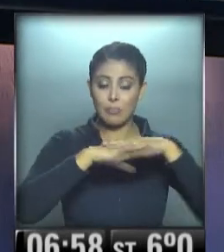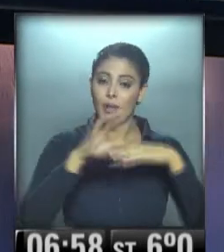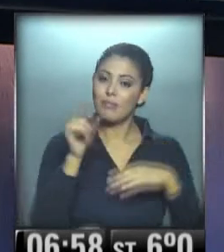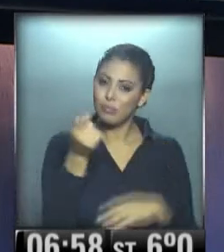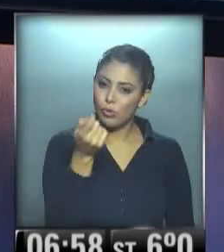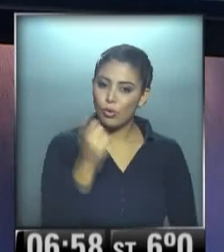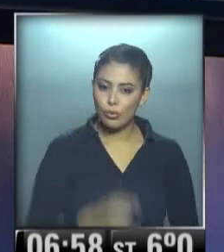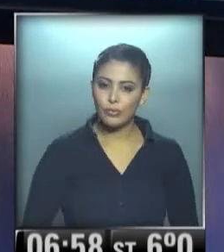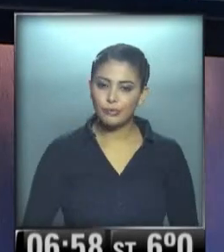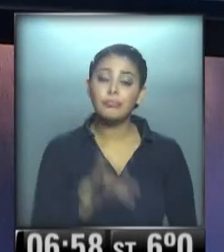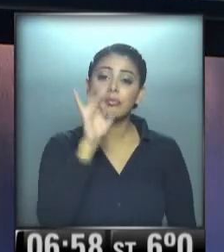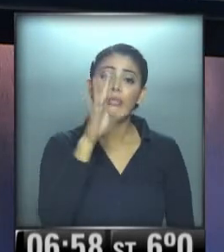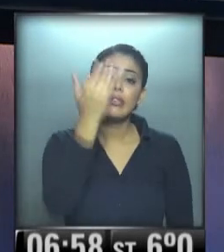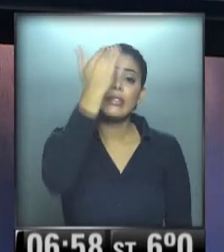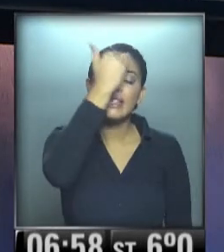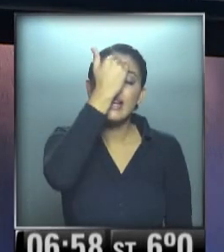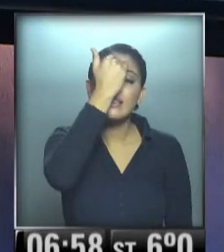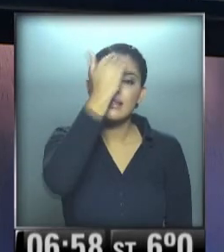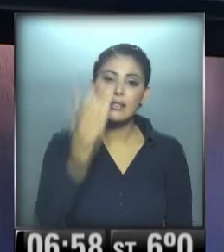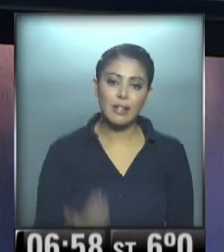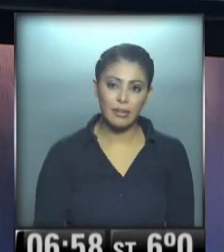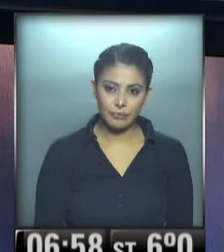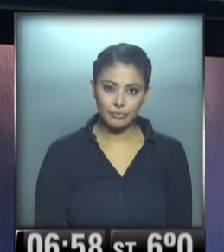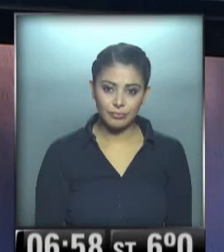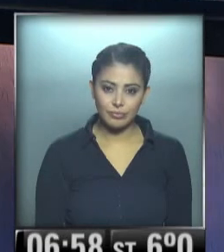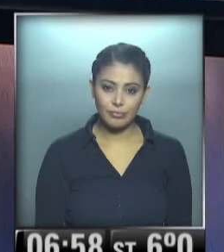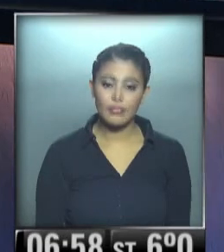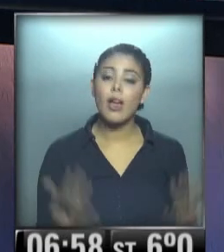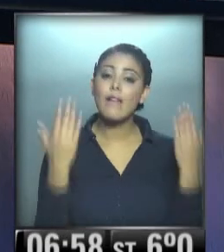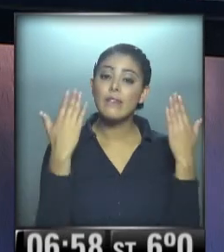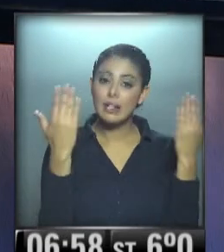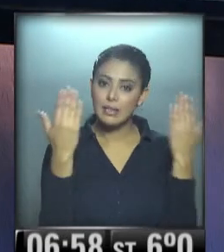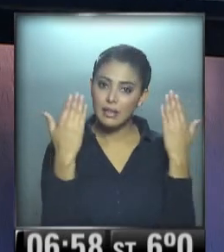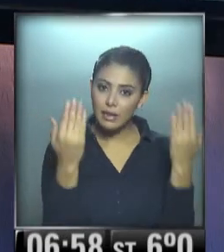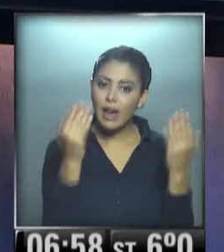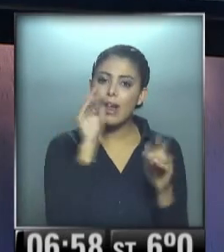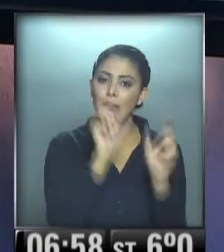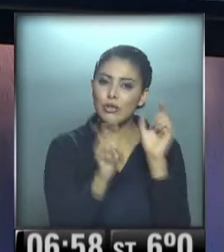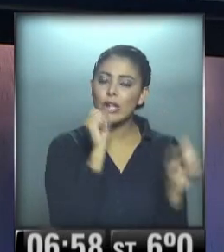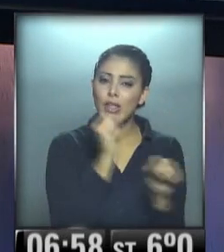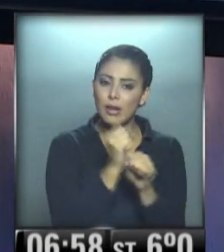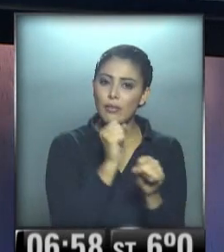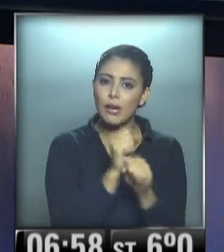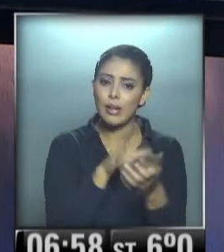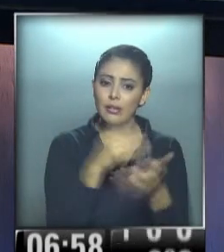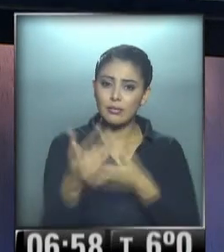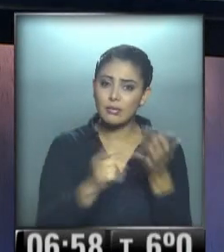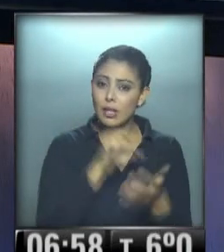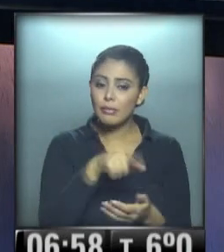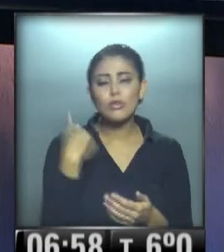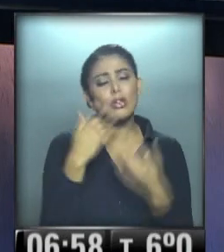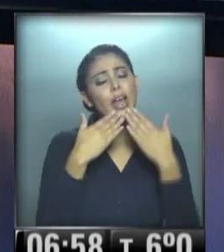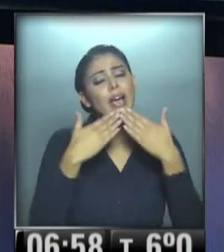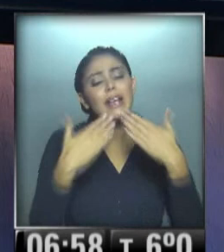bajita. Apenas 15 graditos. Felicitamos a la gente que trabaja en Ushuaia y agradecemos